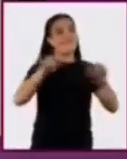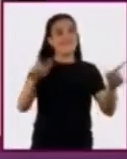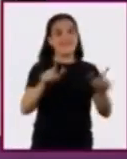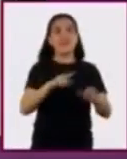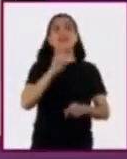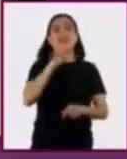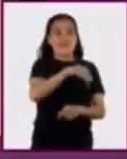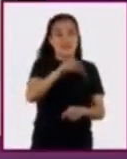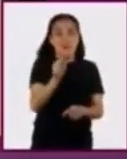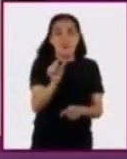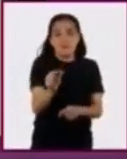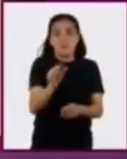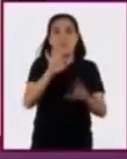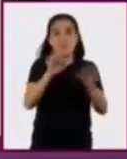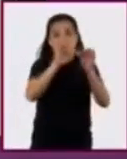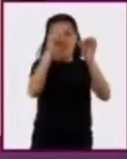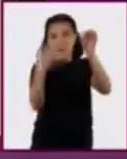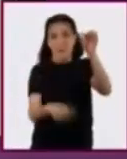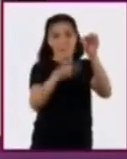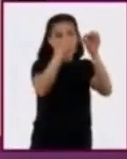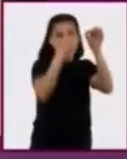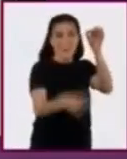grano ya está cayendo.